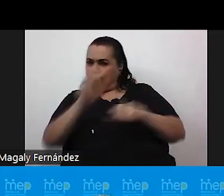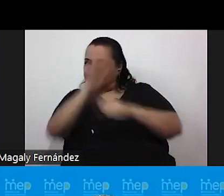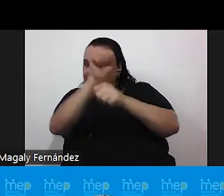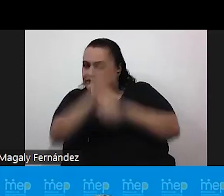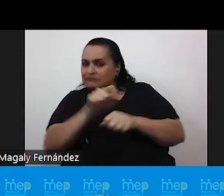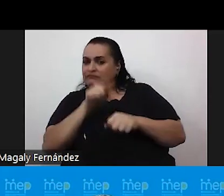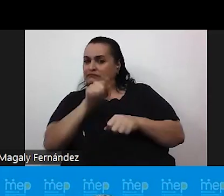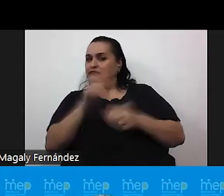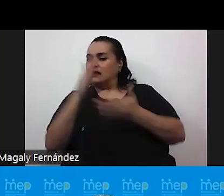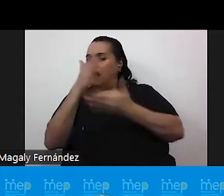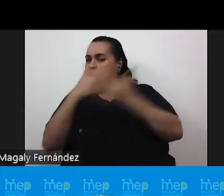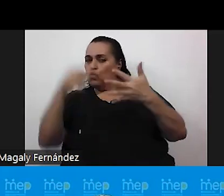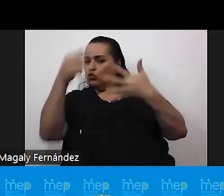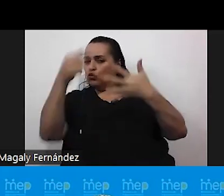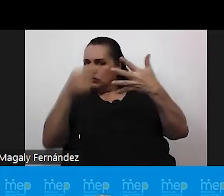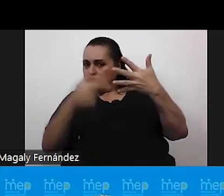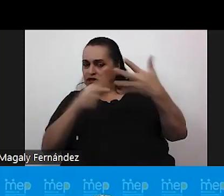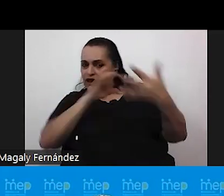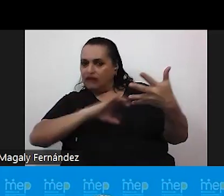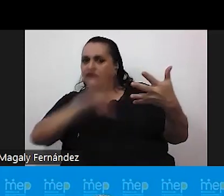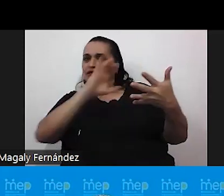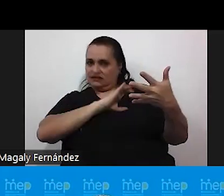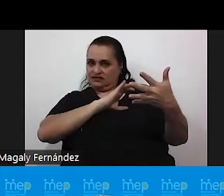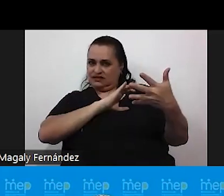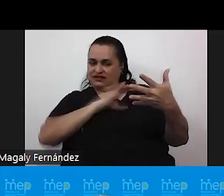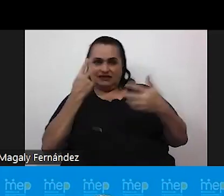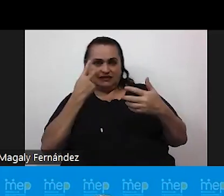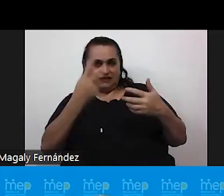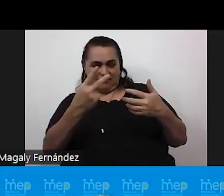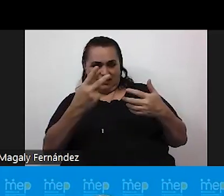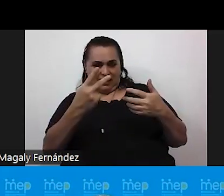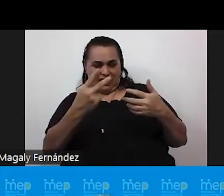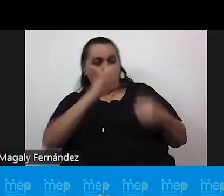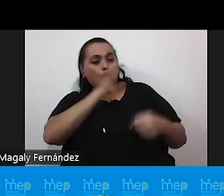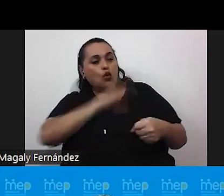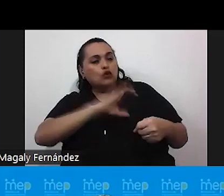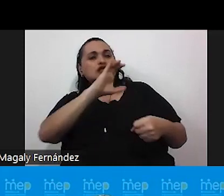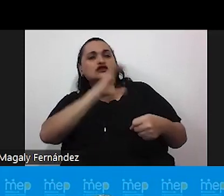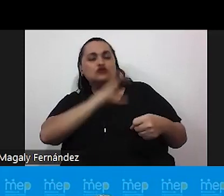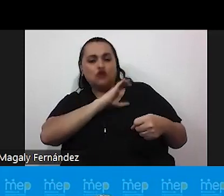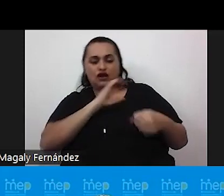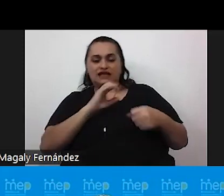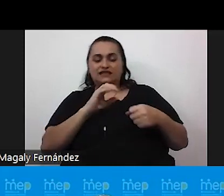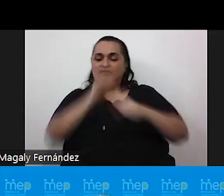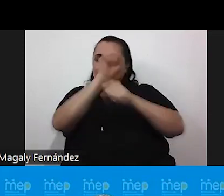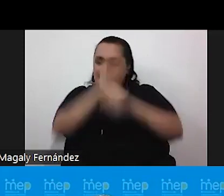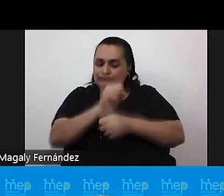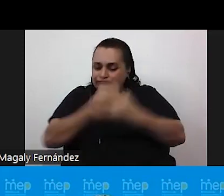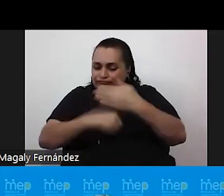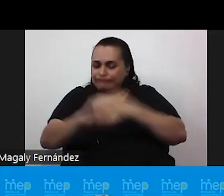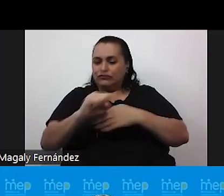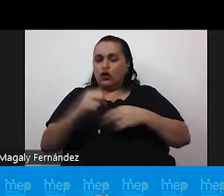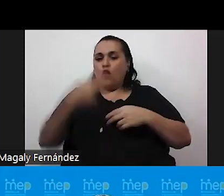algunas de estas atribuciones sino que es muy marcada condiciones tanto cromosómicas como hormonales.